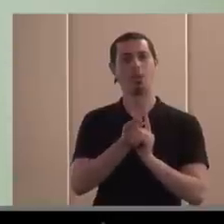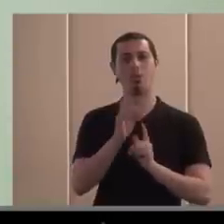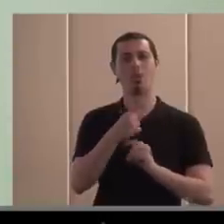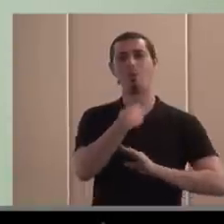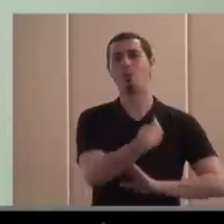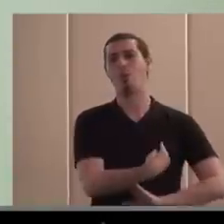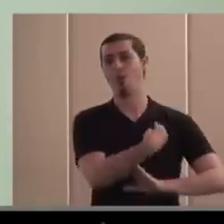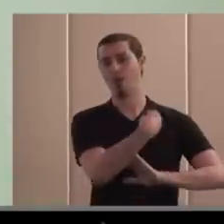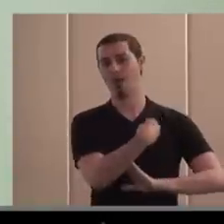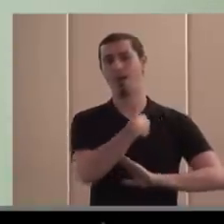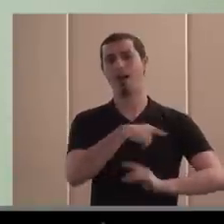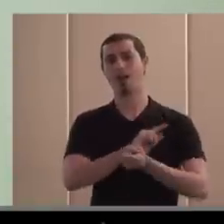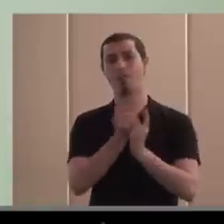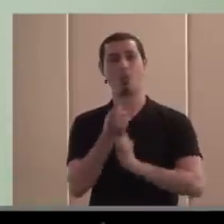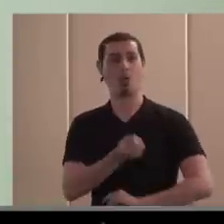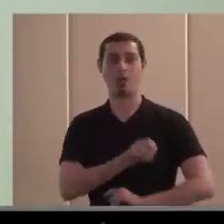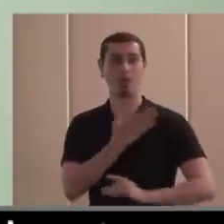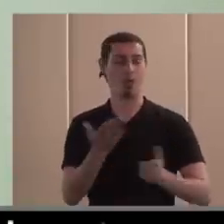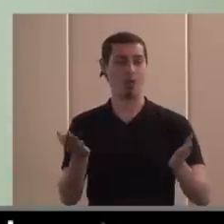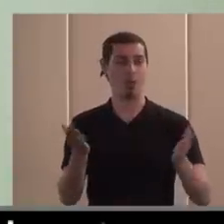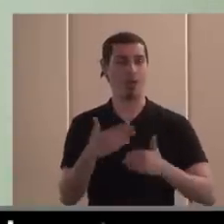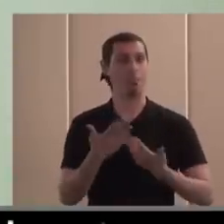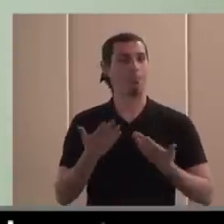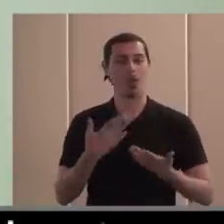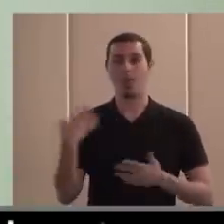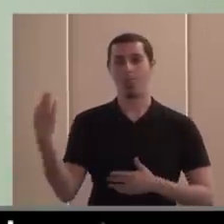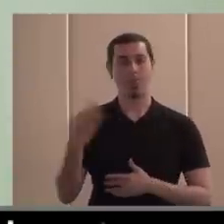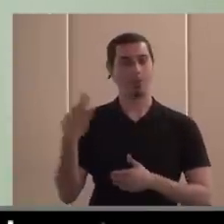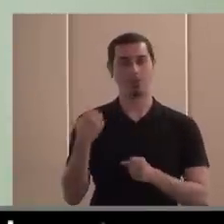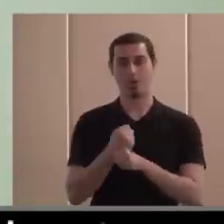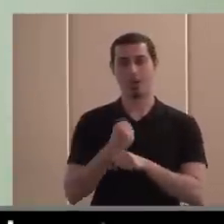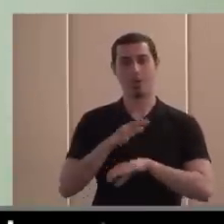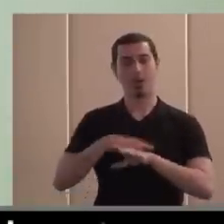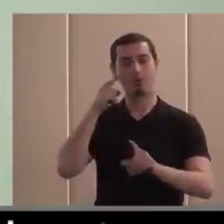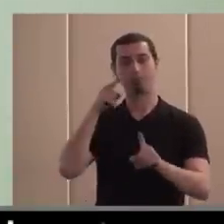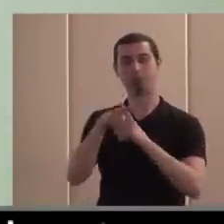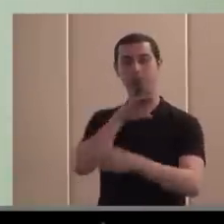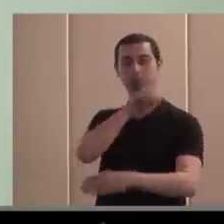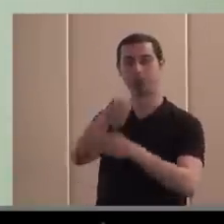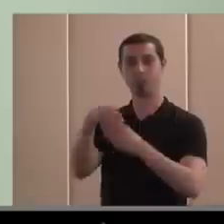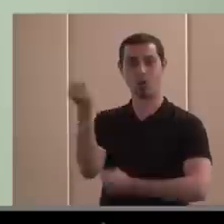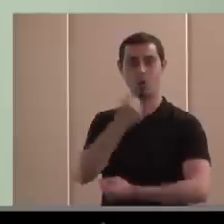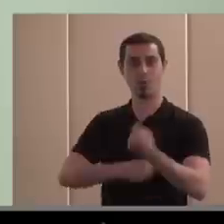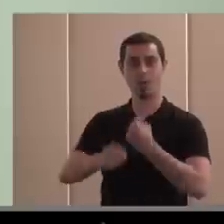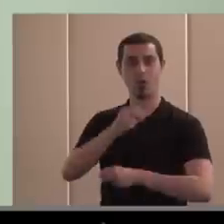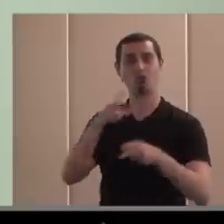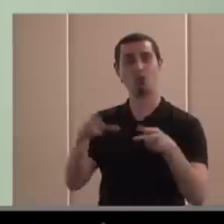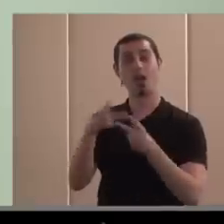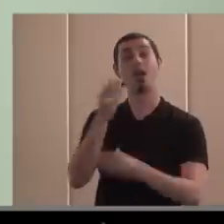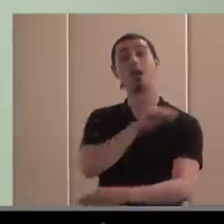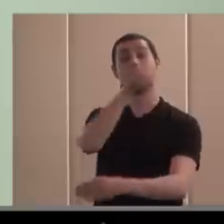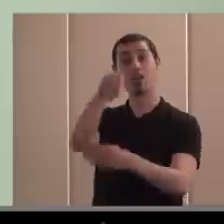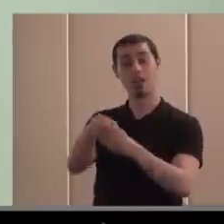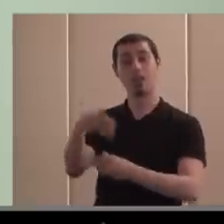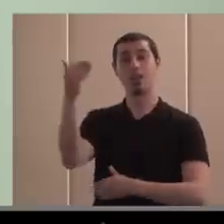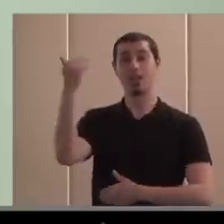no vocacionalmente, para estar en la economía social. Una vez que hemos estado, le podemos encontrar, como se dice